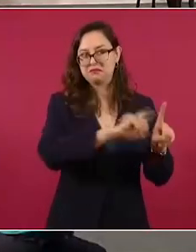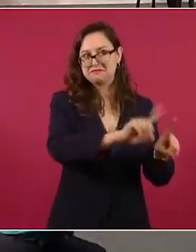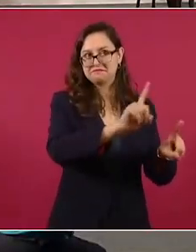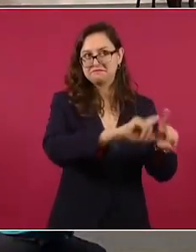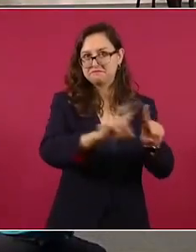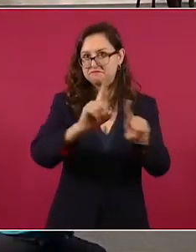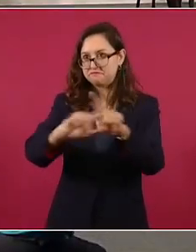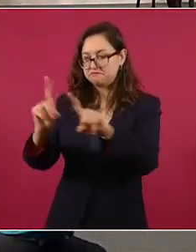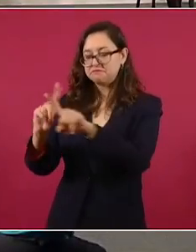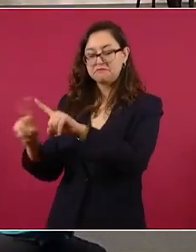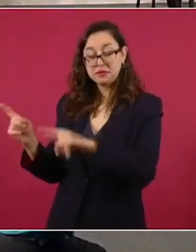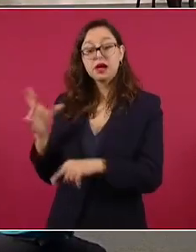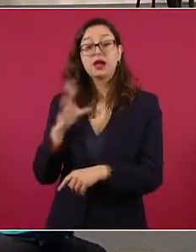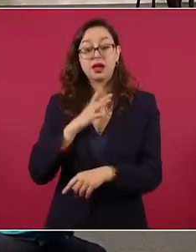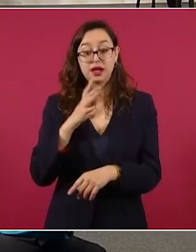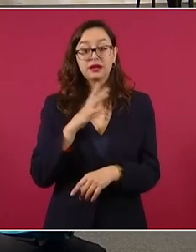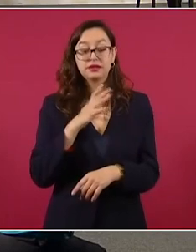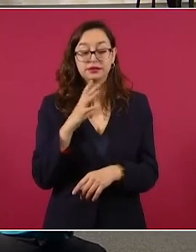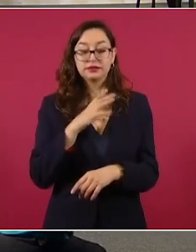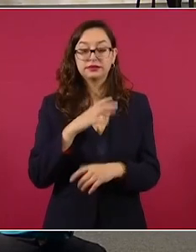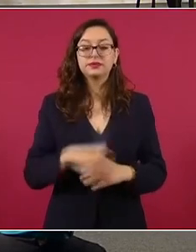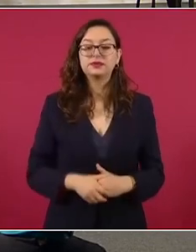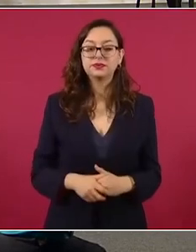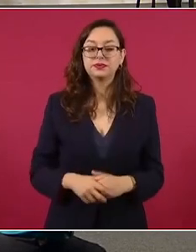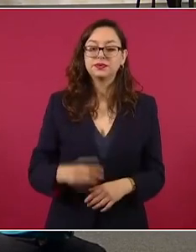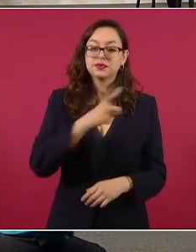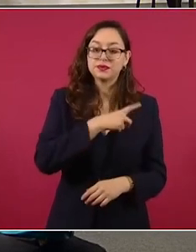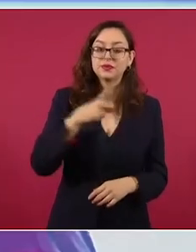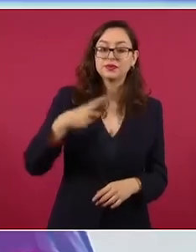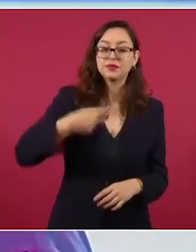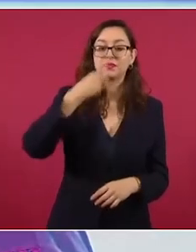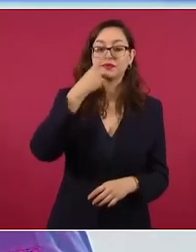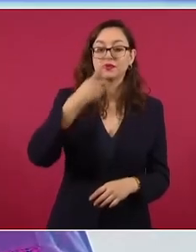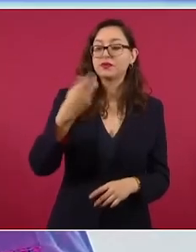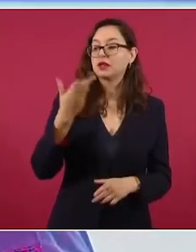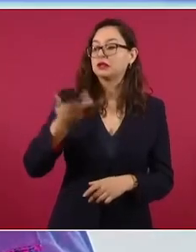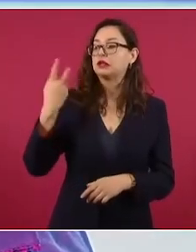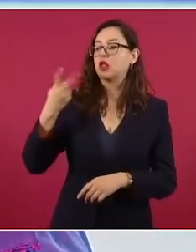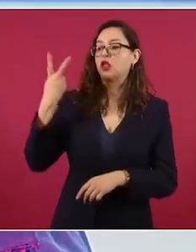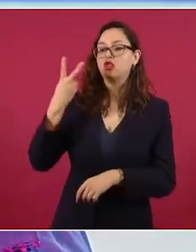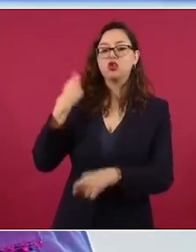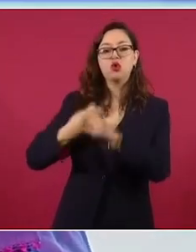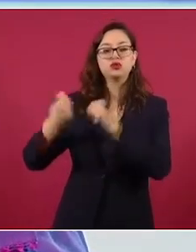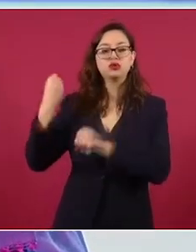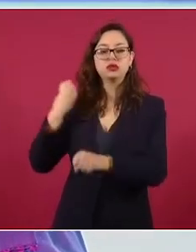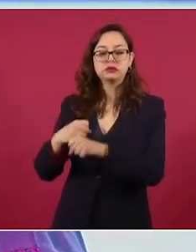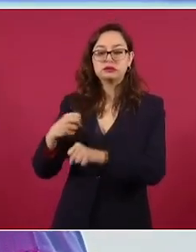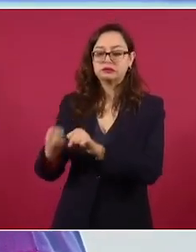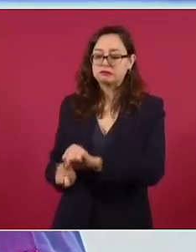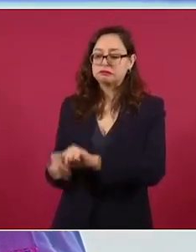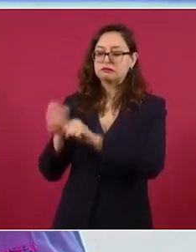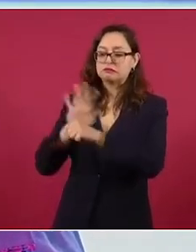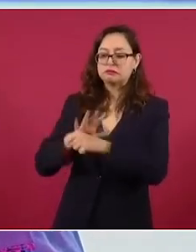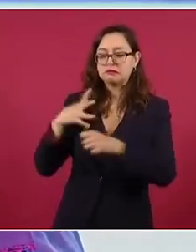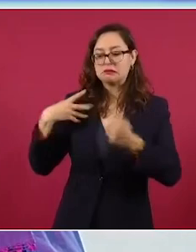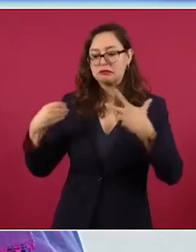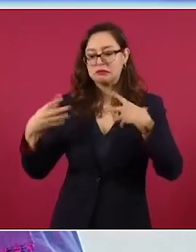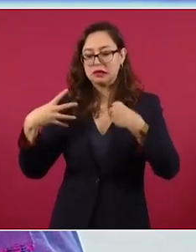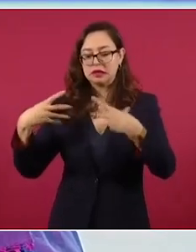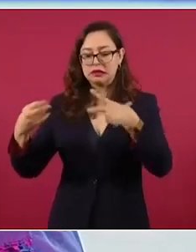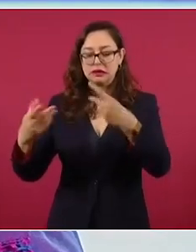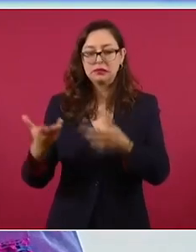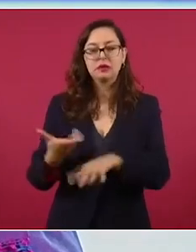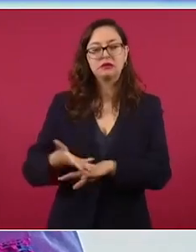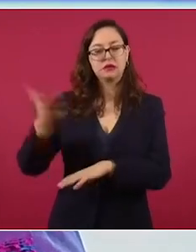importante decir que a diferencia de los años anteriores que teníamos la pandemia, el Buen Fin en 2020 duró 12